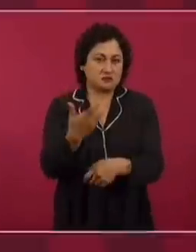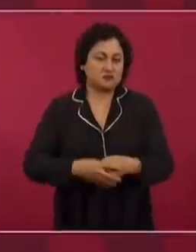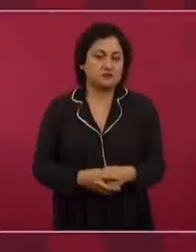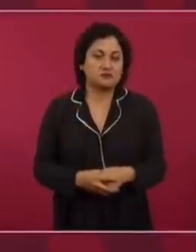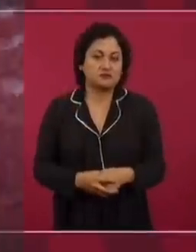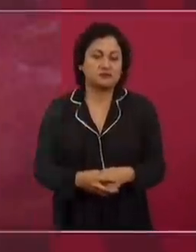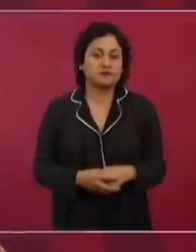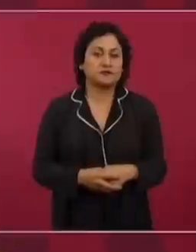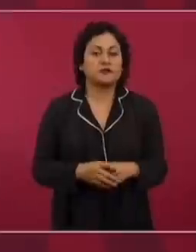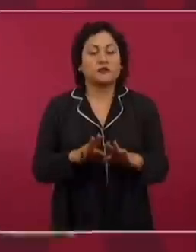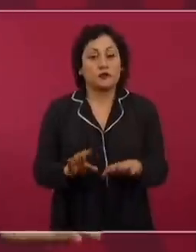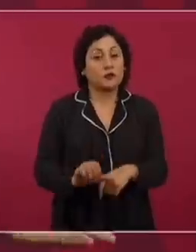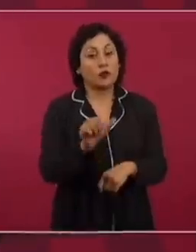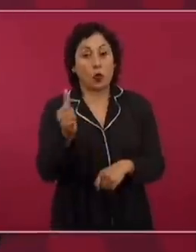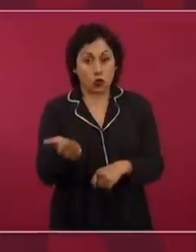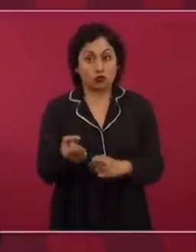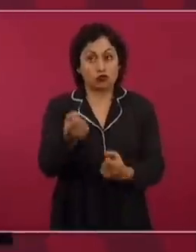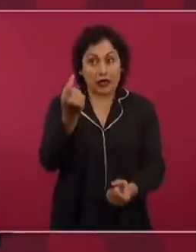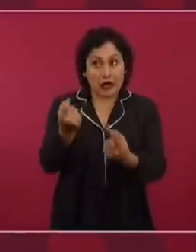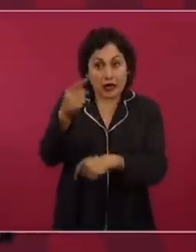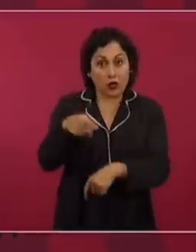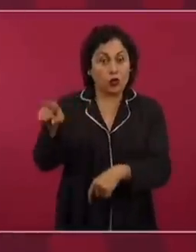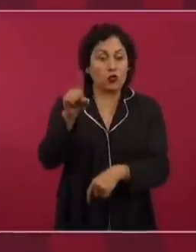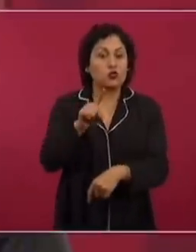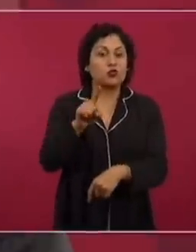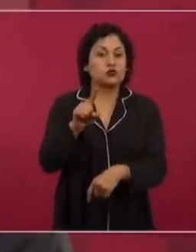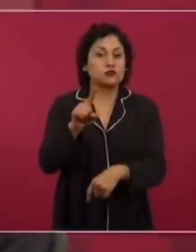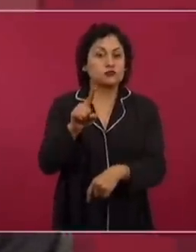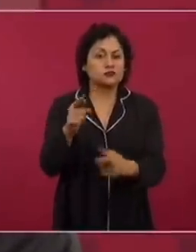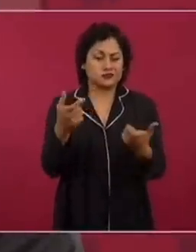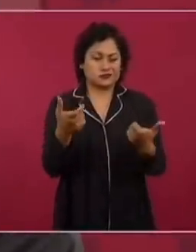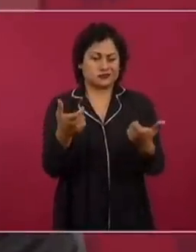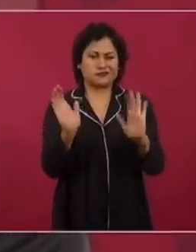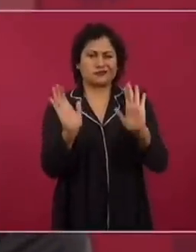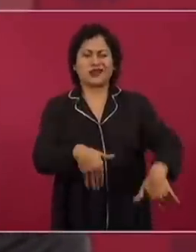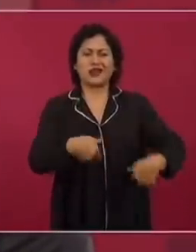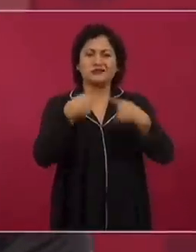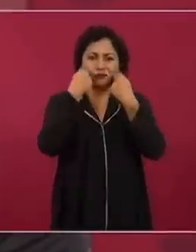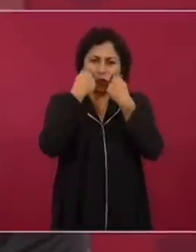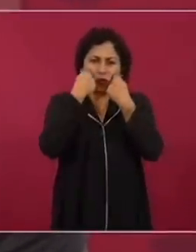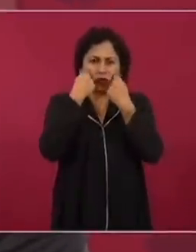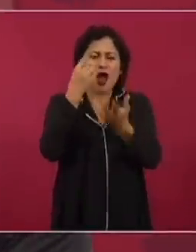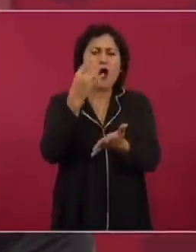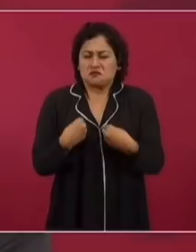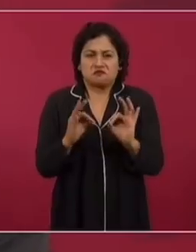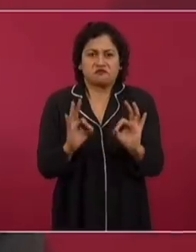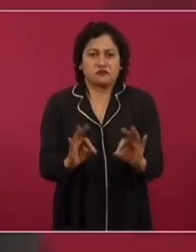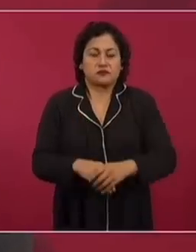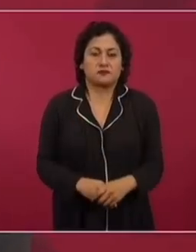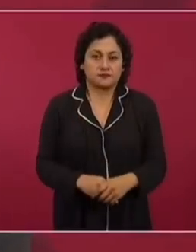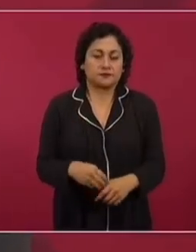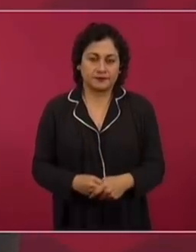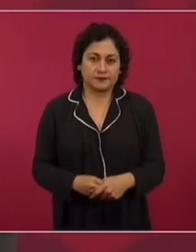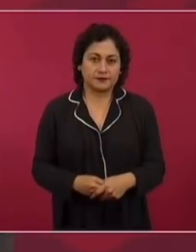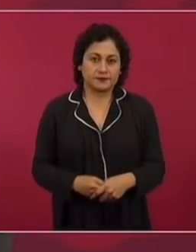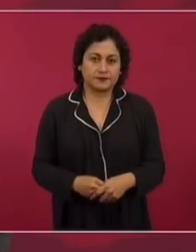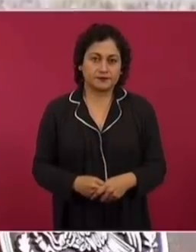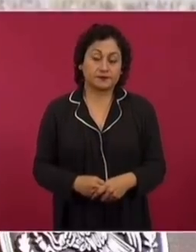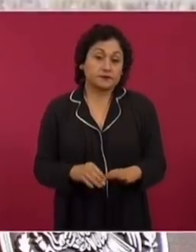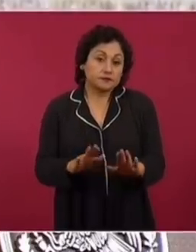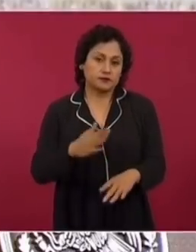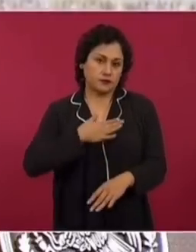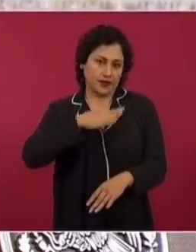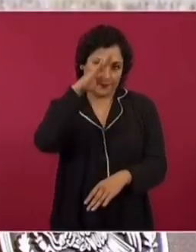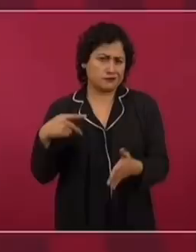dinero, y hay quienes no desimporta el dinero, más que para cubrir sus necesidades básicas. Yo soy uno de ellos. Yo